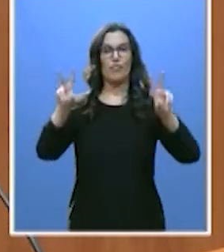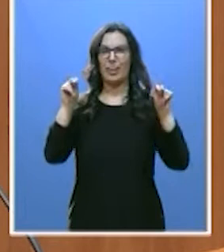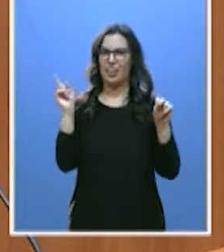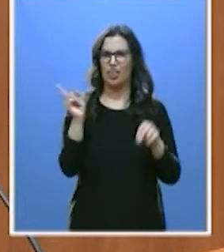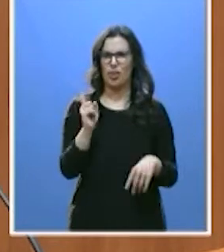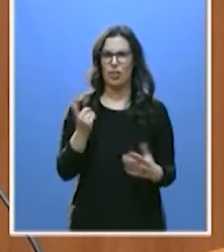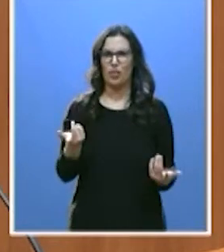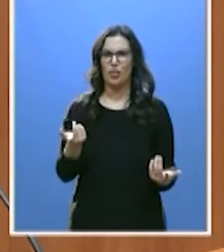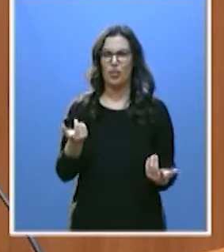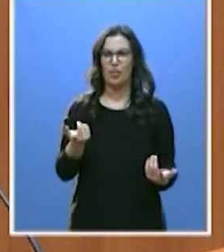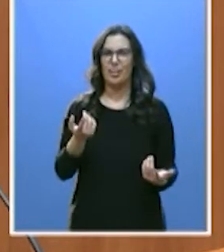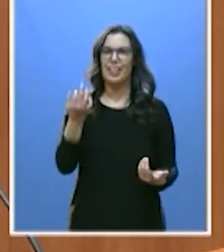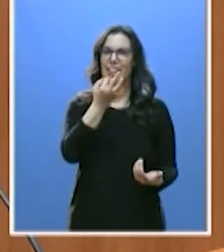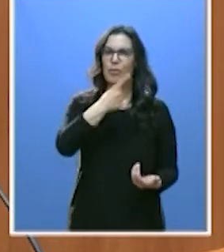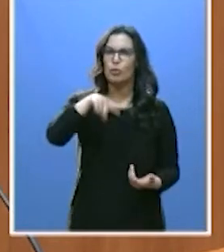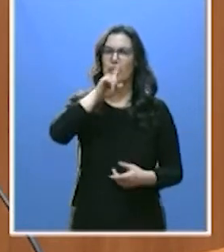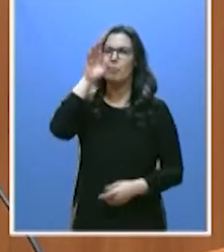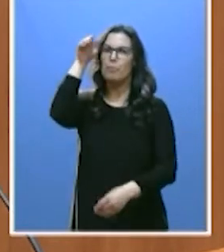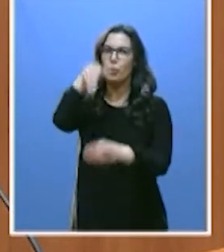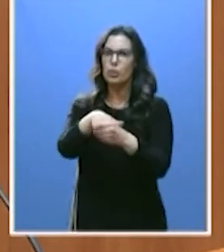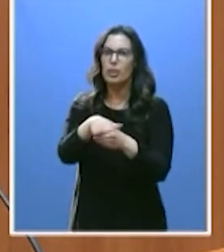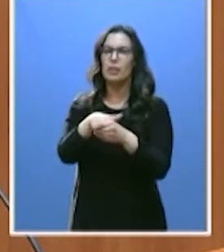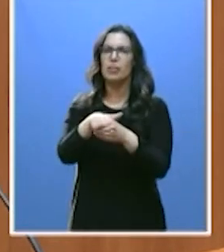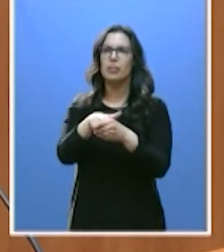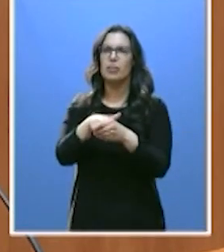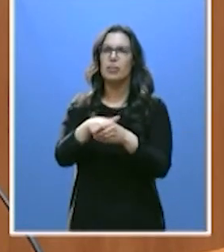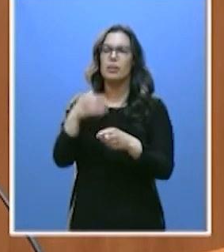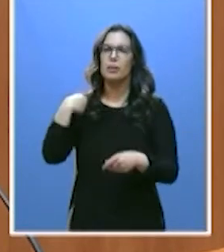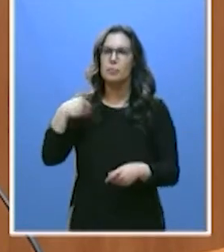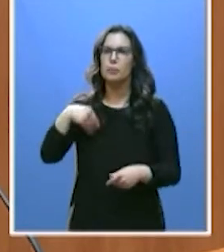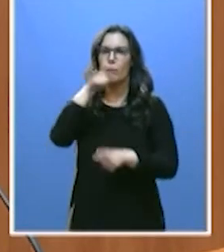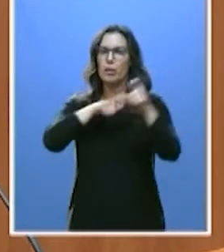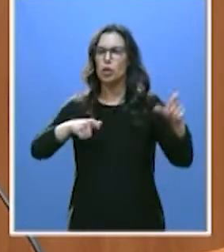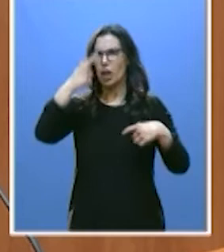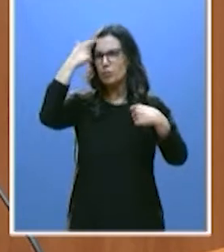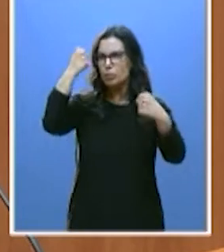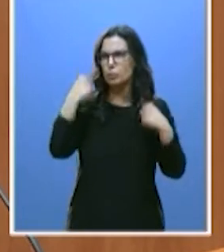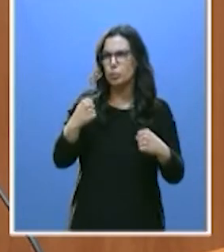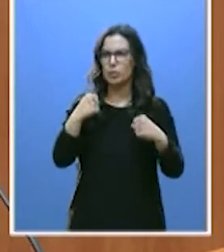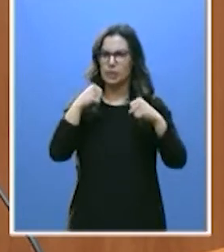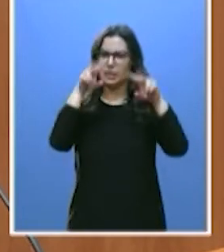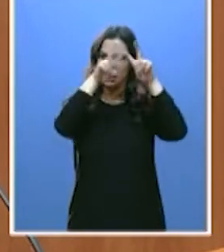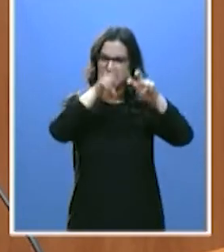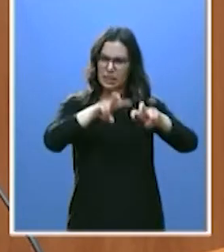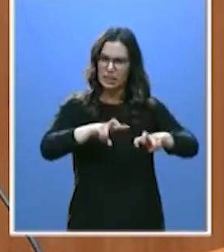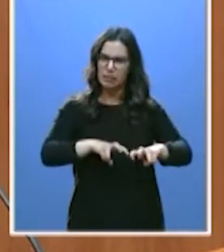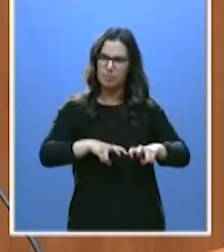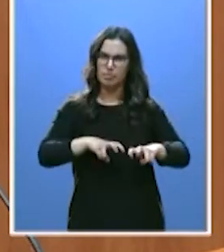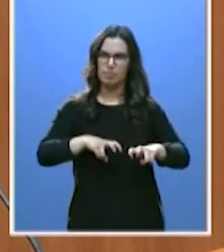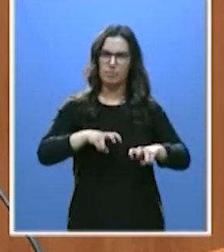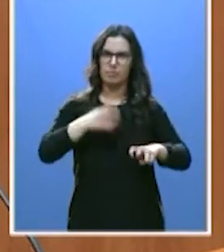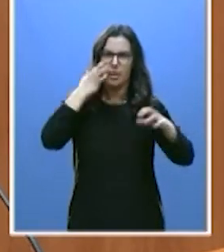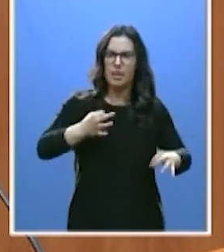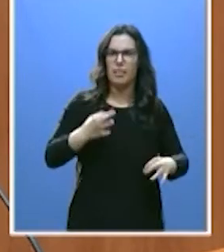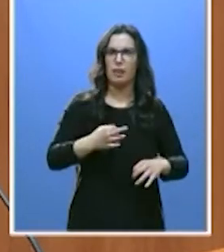con la corrupción, deben de votar a quienes conocemos las raíces del problema, a quienes analizamos las soluciones, quienes no creemos